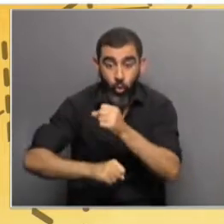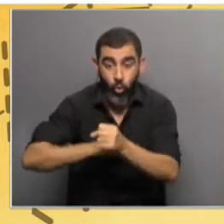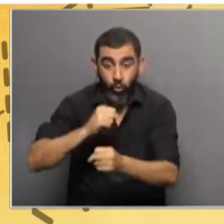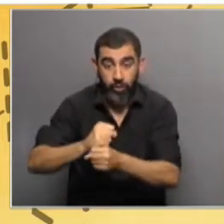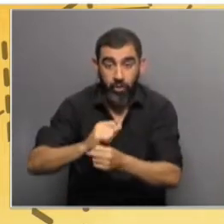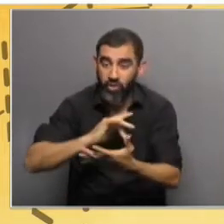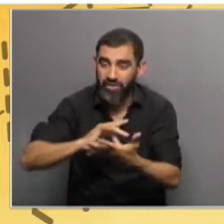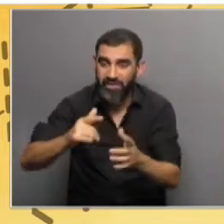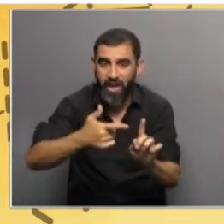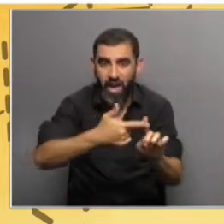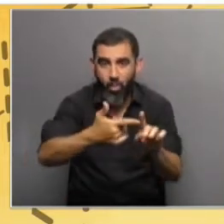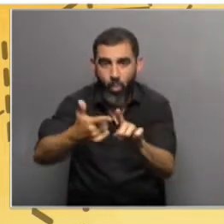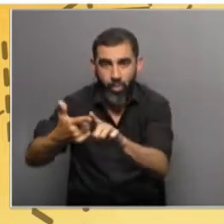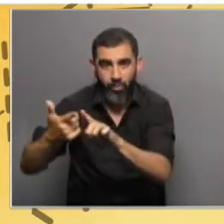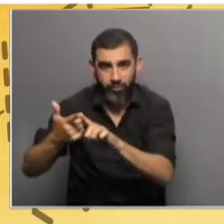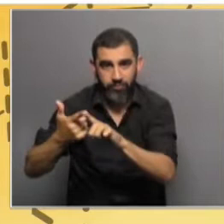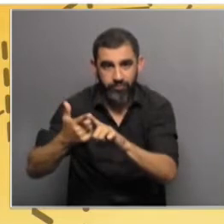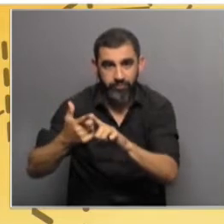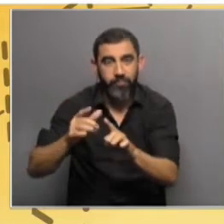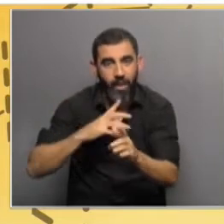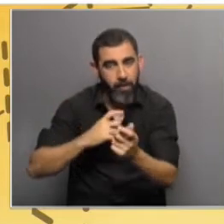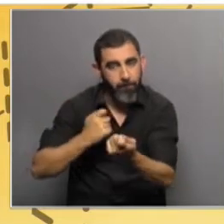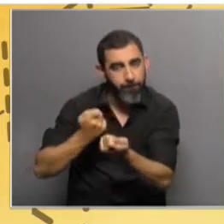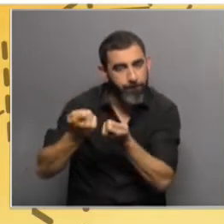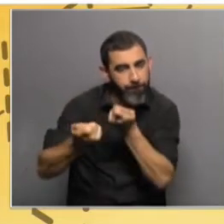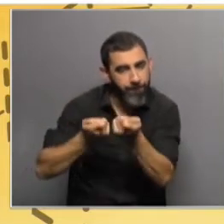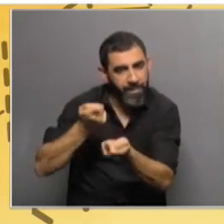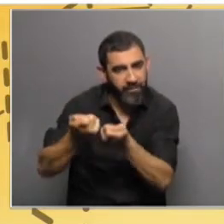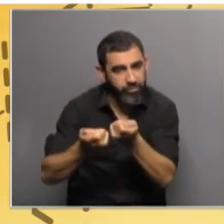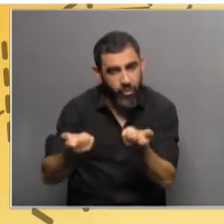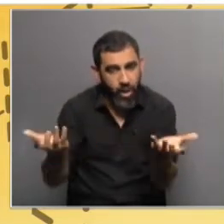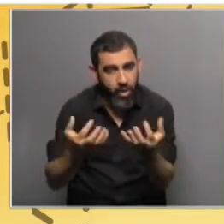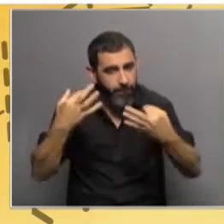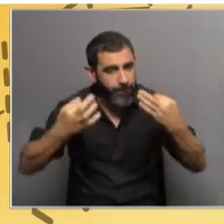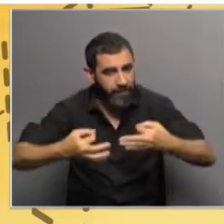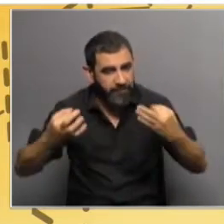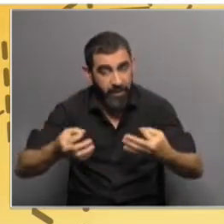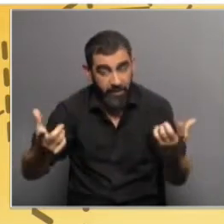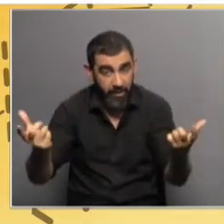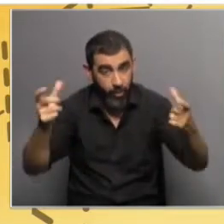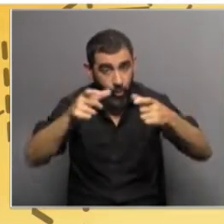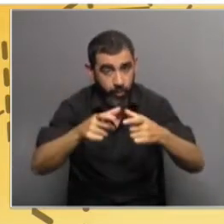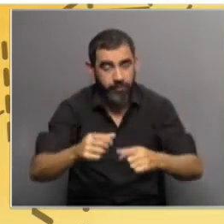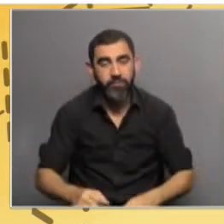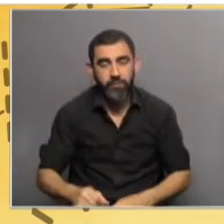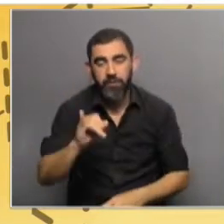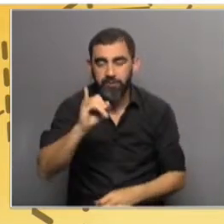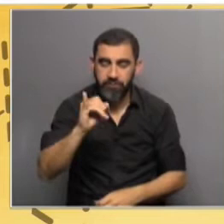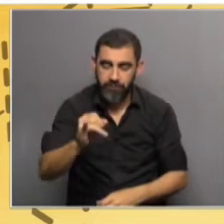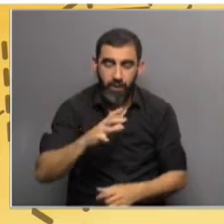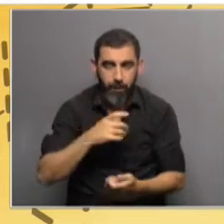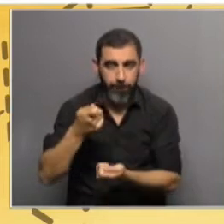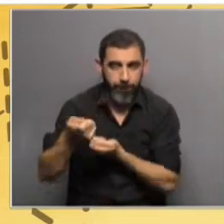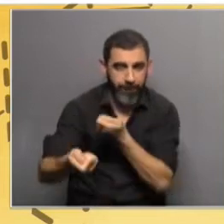sin acuerdos. ¿Hay una presión especial sobre esta cumbre? Sí, sí, sí, claro que hay una presión